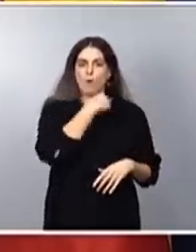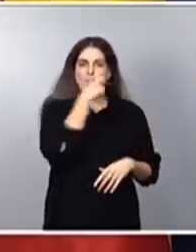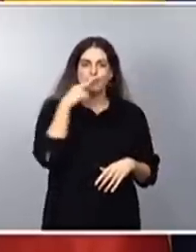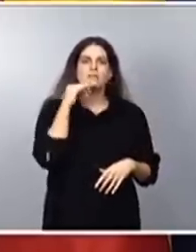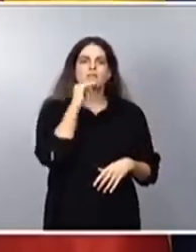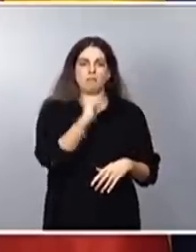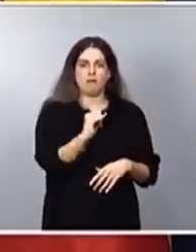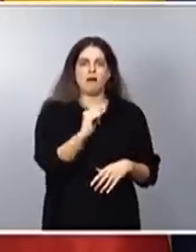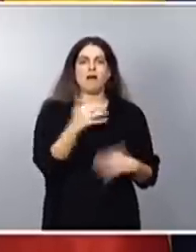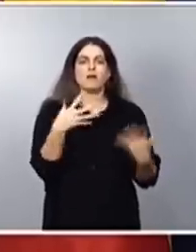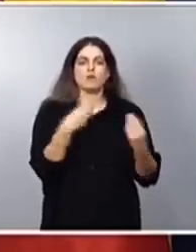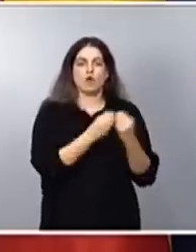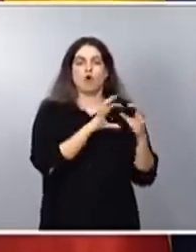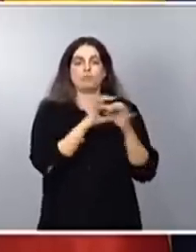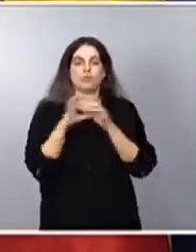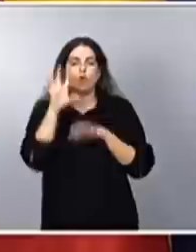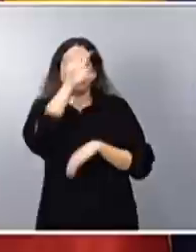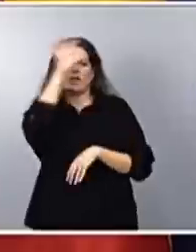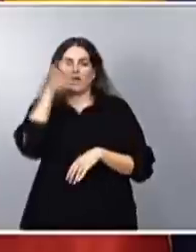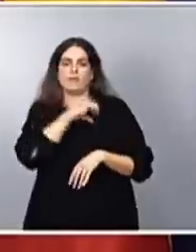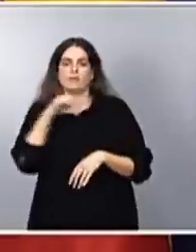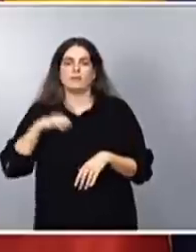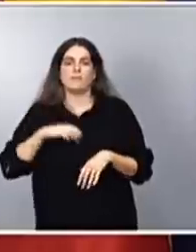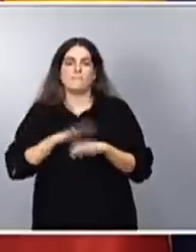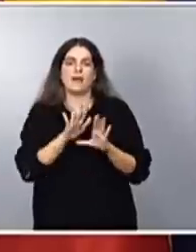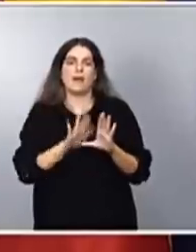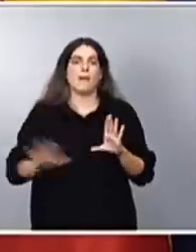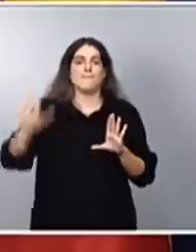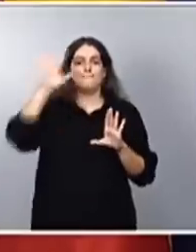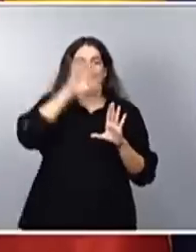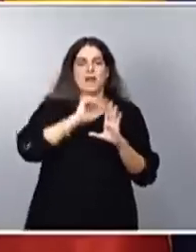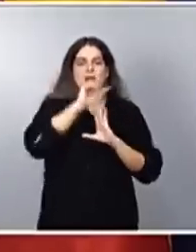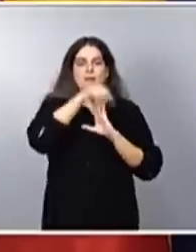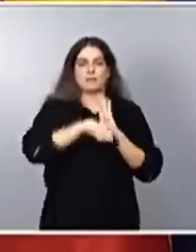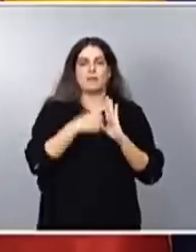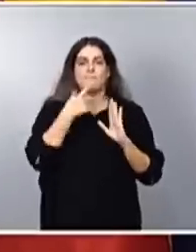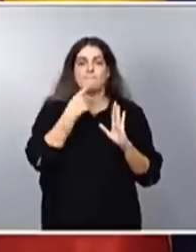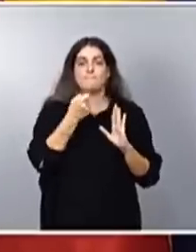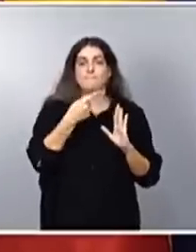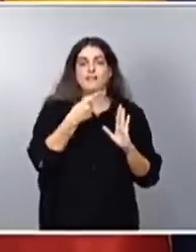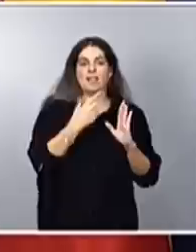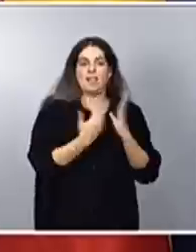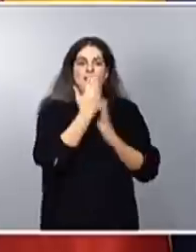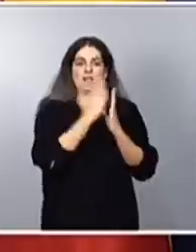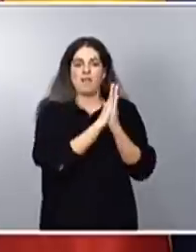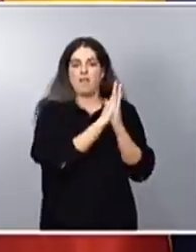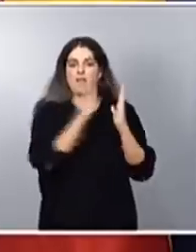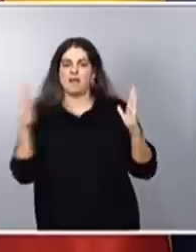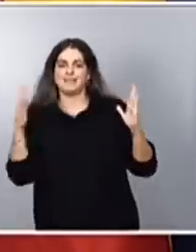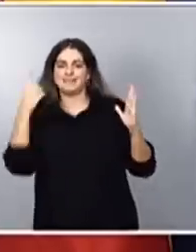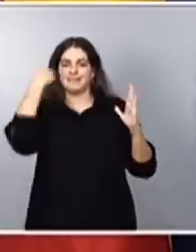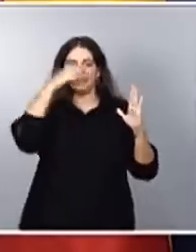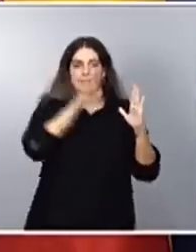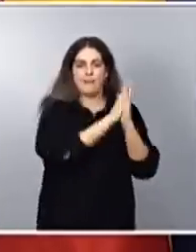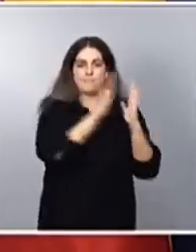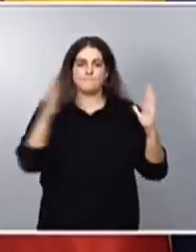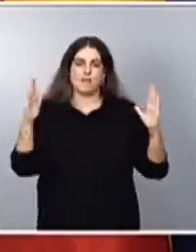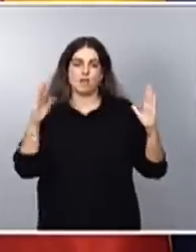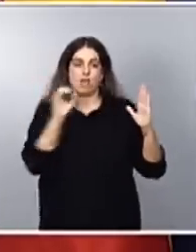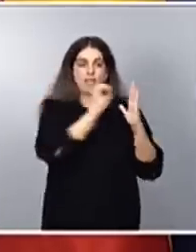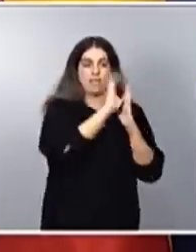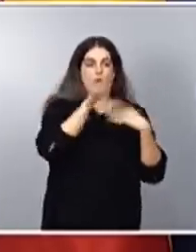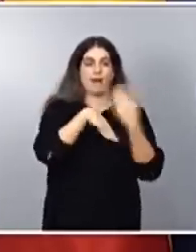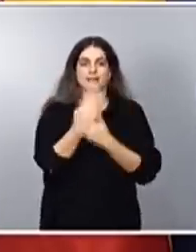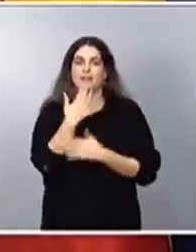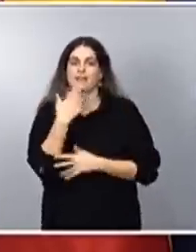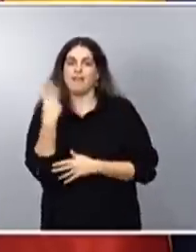desarrollar un marco estatal de apoyo a los primeros mil días. Saben ustedes que el periodo de los cero a los tres años es un periodo